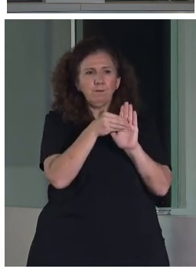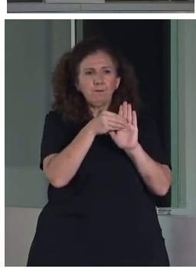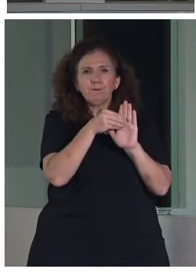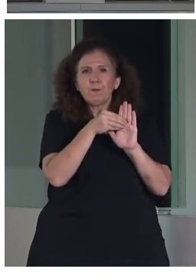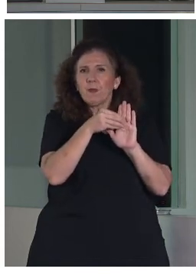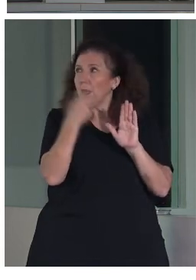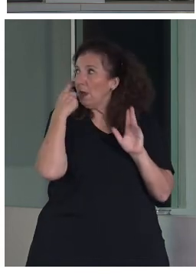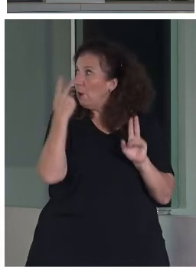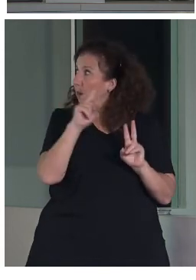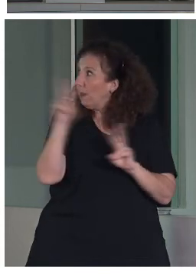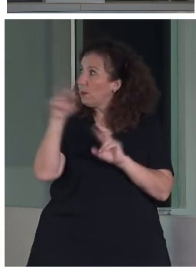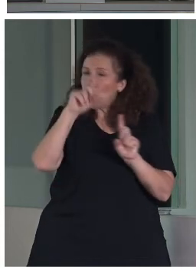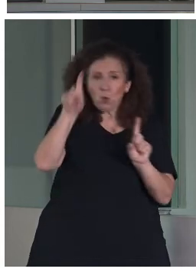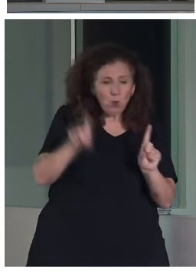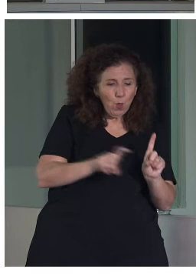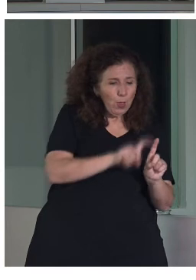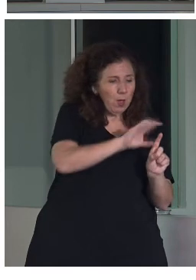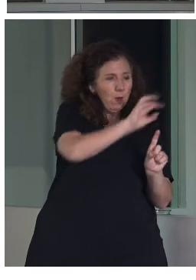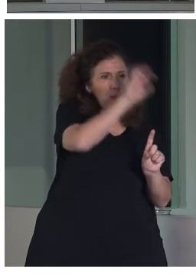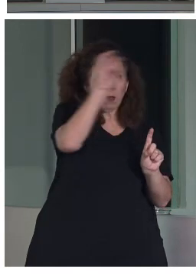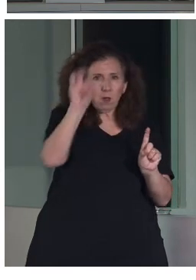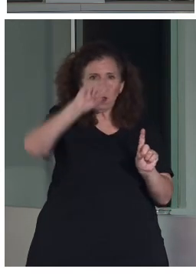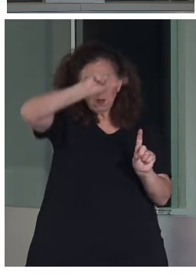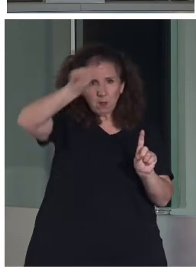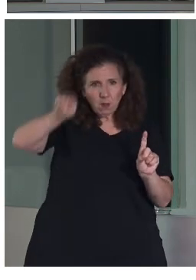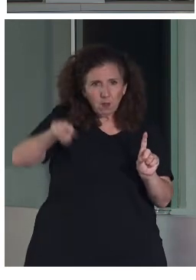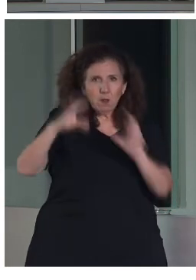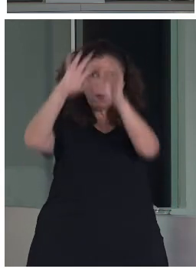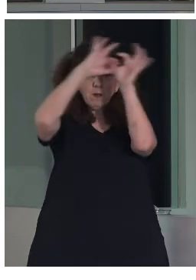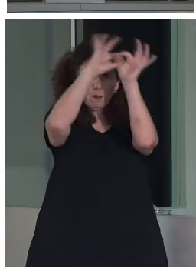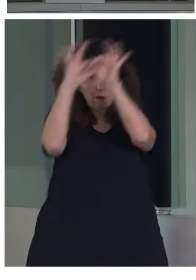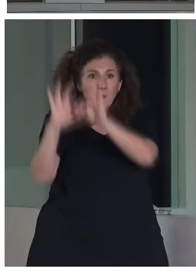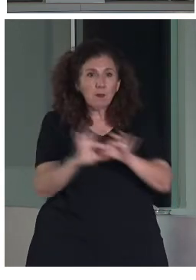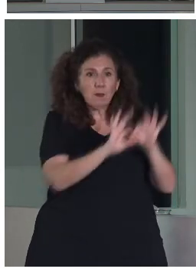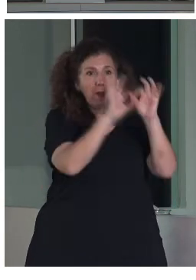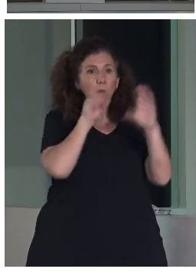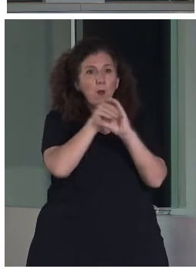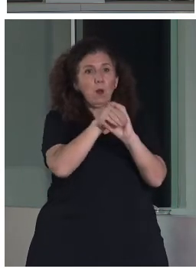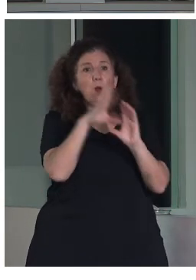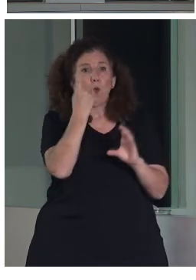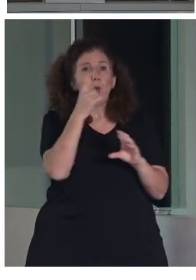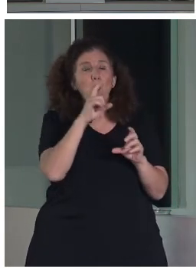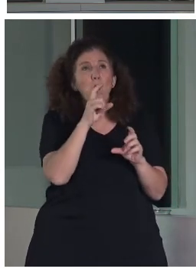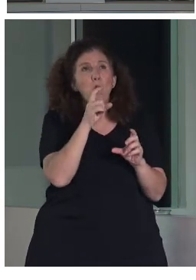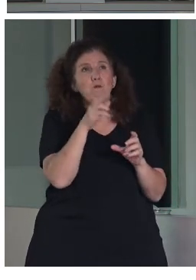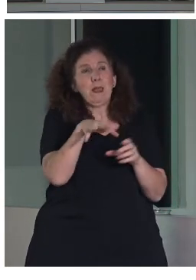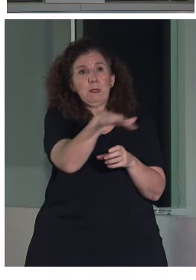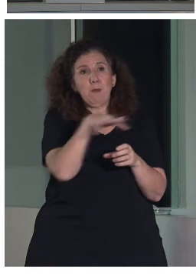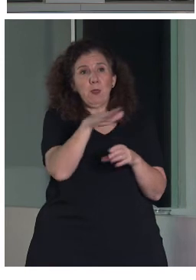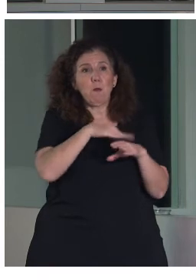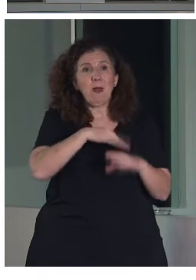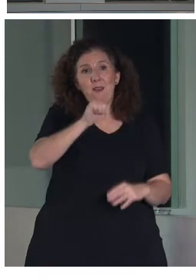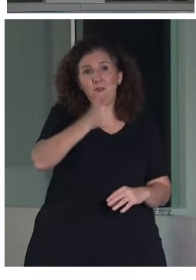metodología. Se parte de un texto que se adapta y luego entra en el ciclo de validación en donde lo que se hace realmente es ir